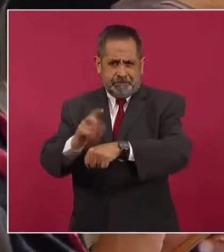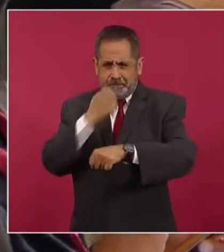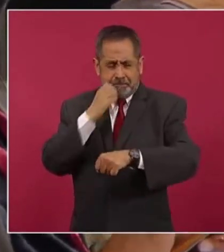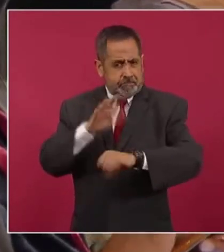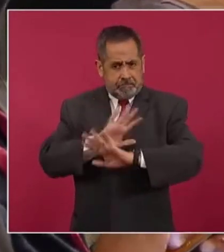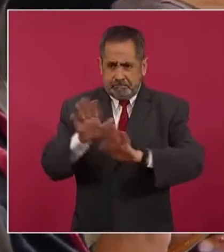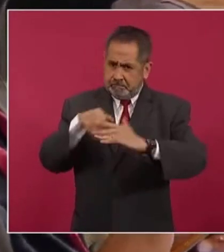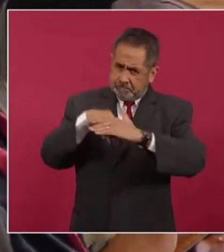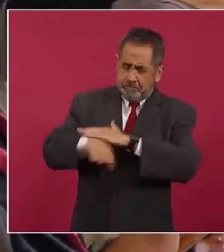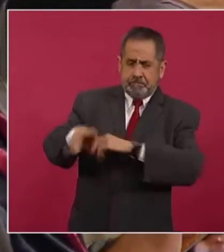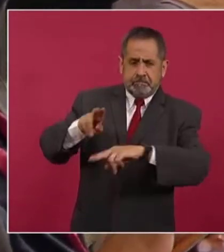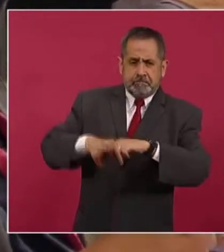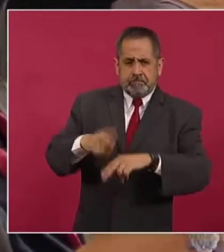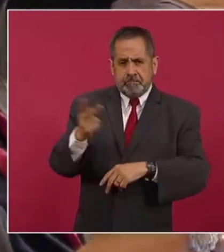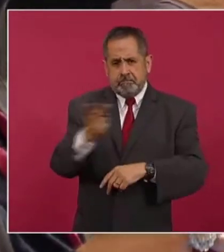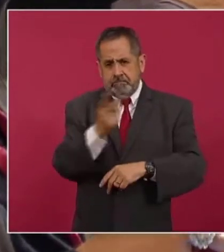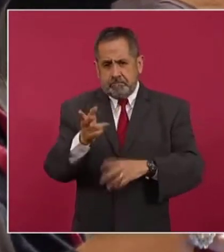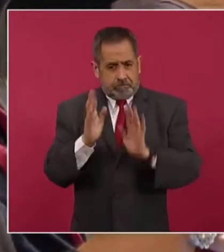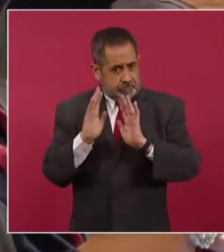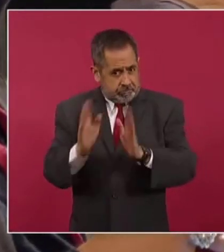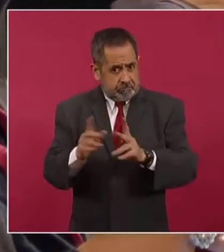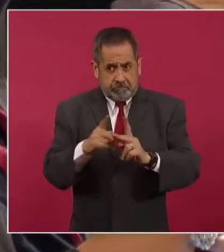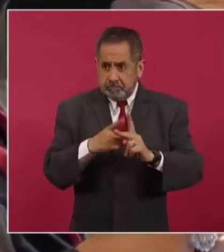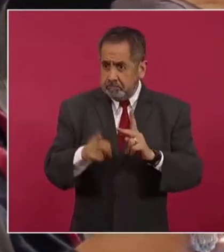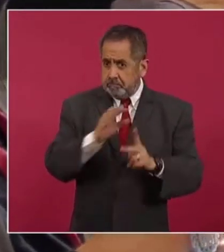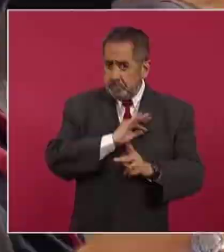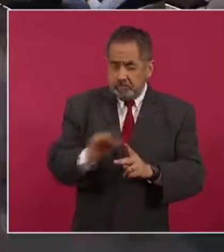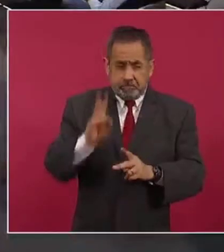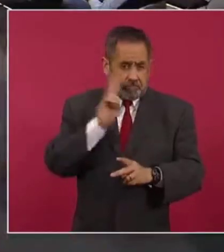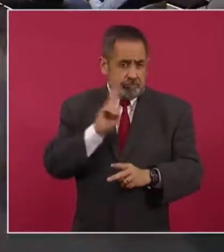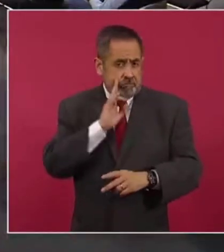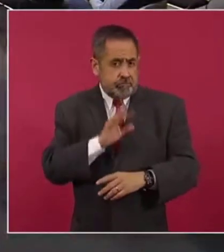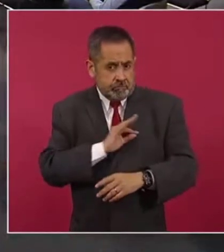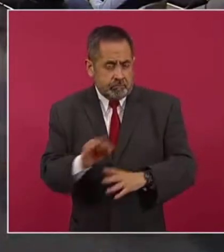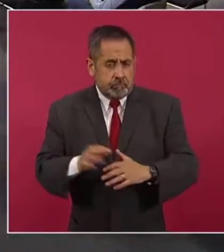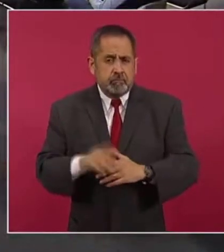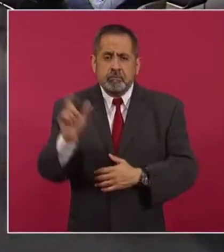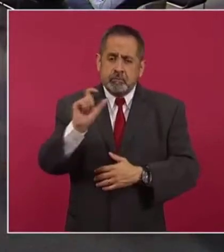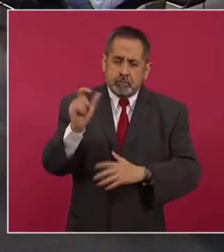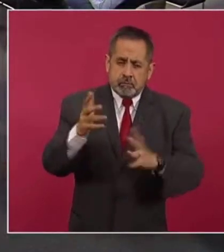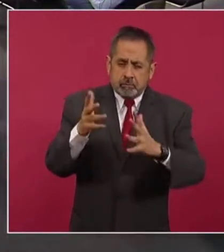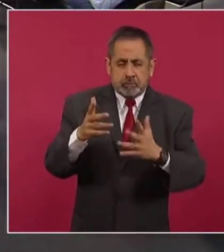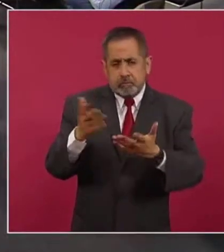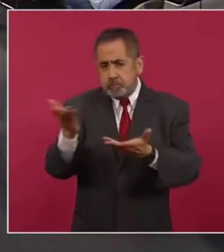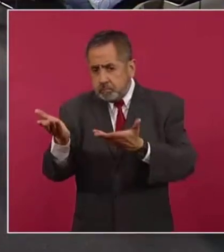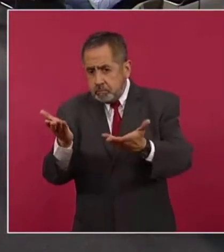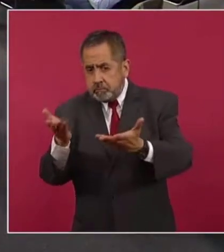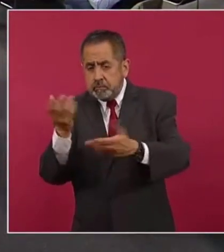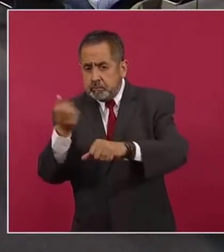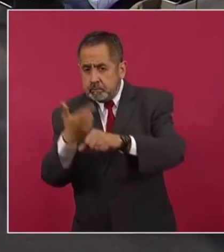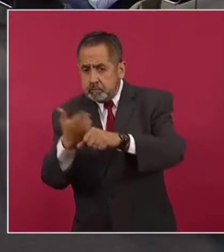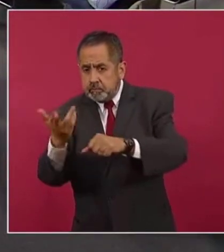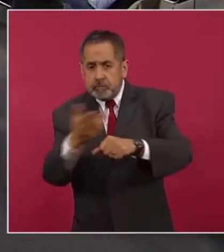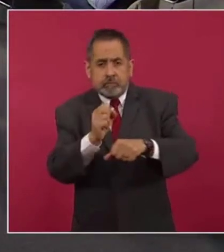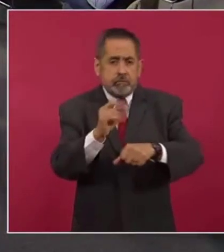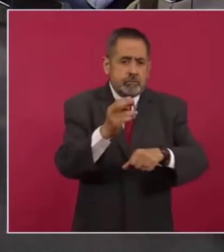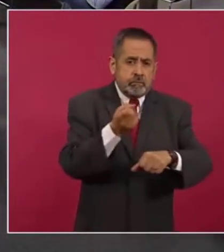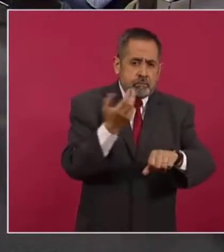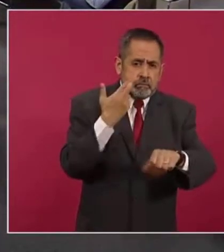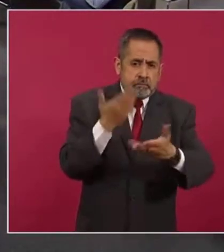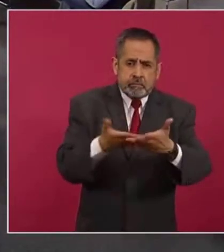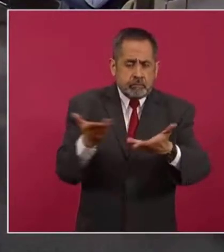completa. Es preguntarle a ambos si ya se contempla esta posibilidad y para cuándo sería, señor secretario o señor subsecretario.